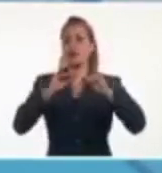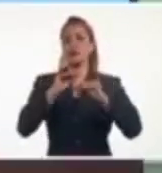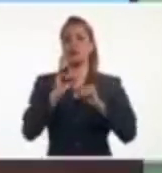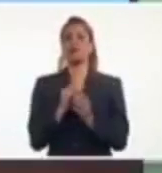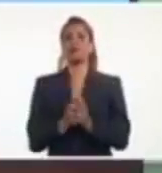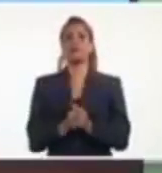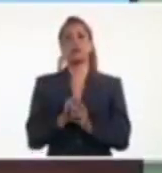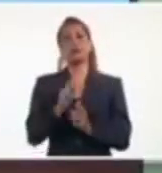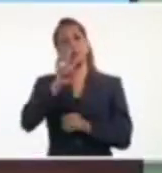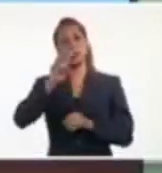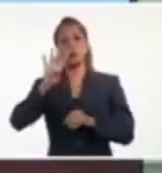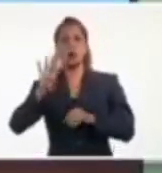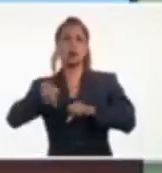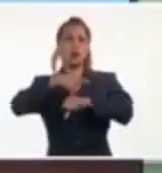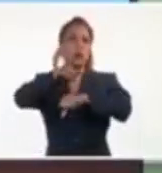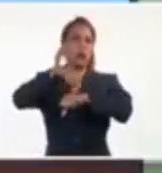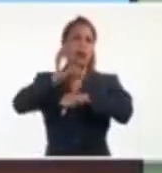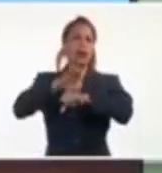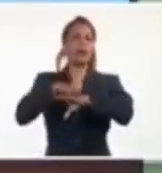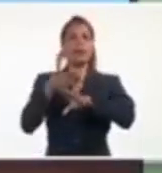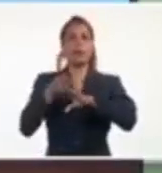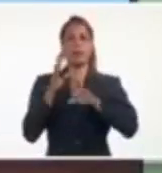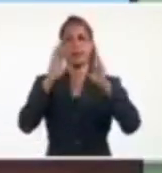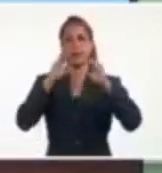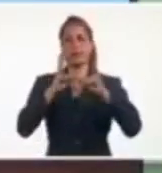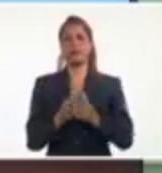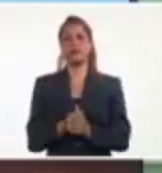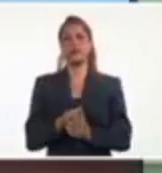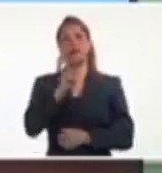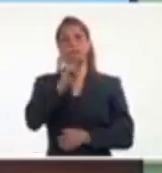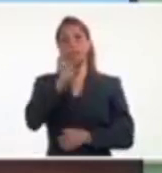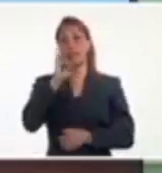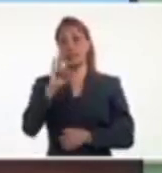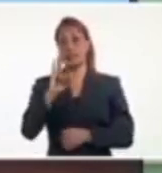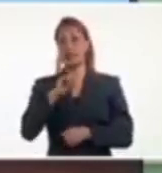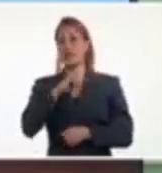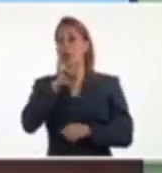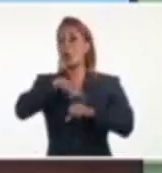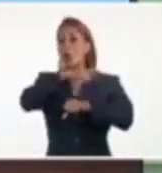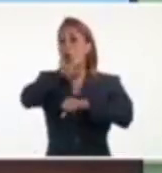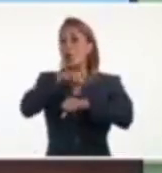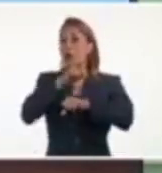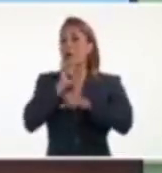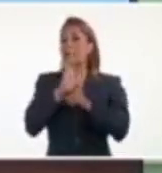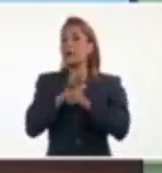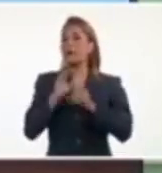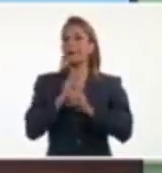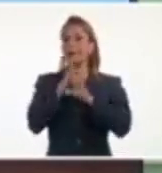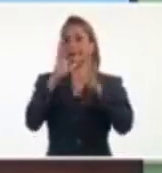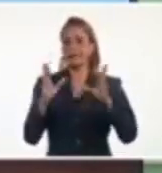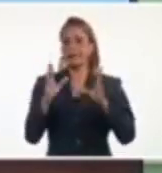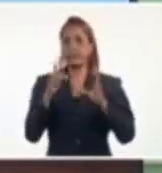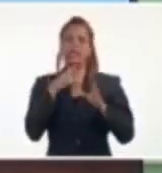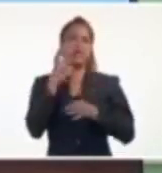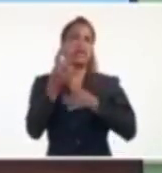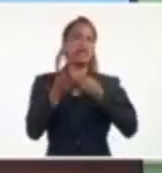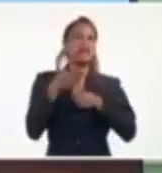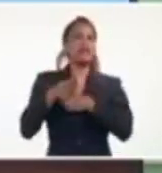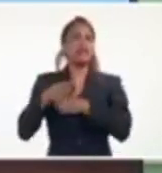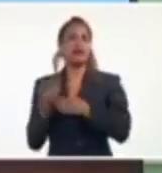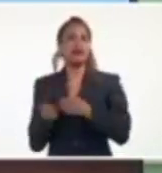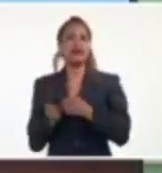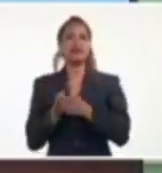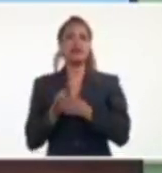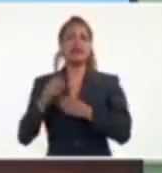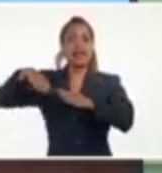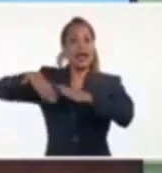horas después de esta noche, 36 horas a partir de esta mañana. Por lo tanto, quiere decir que va a